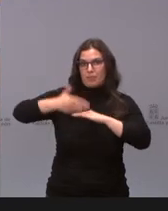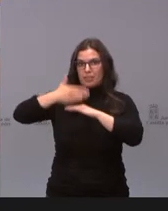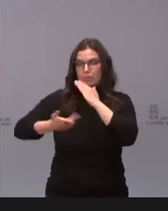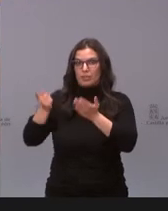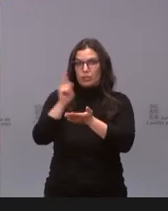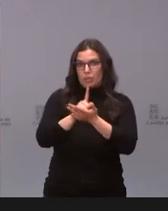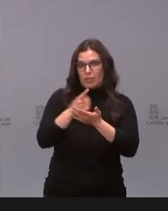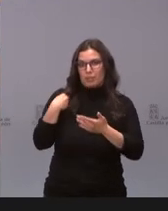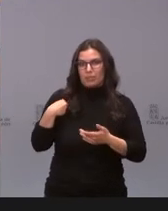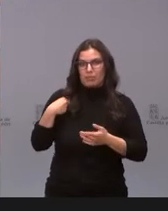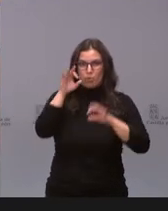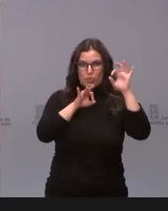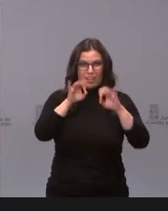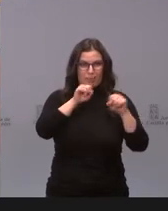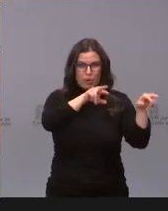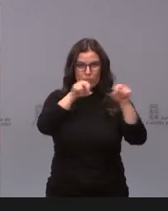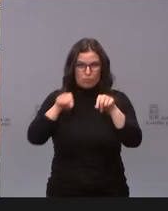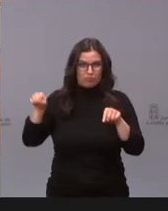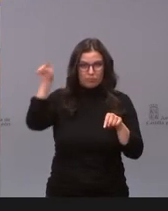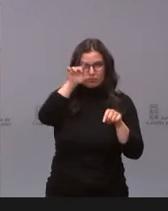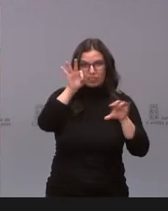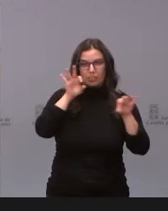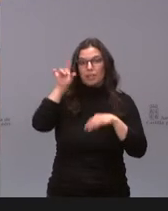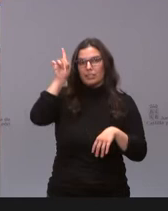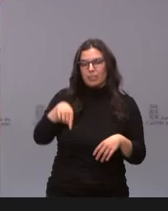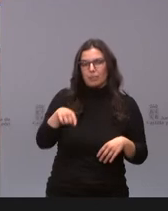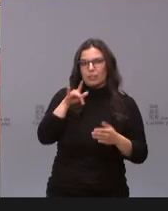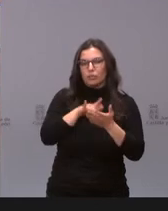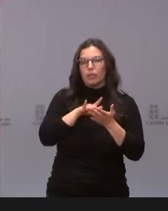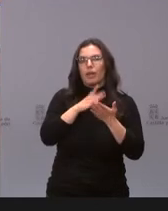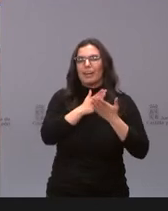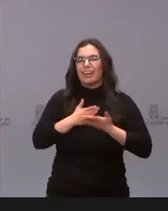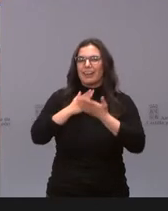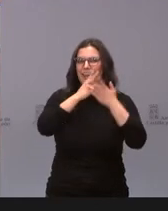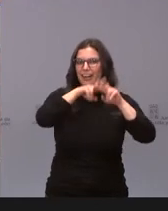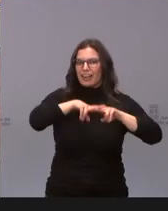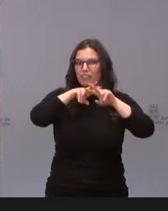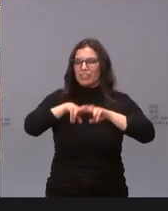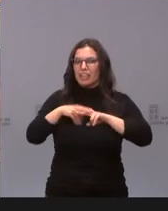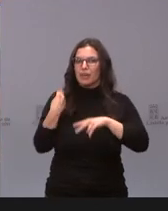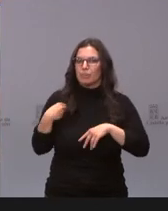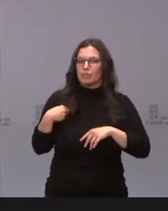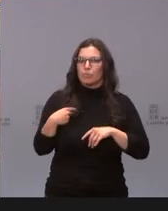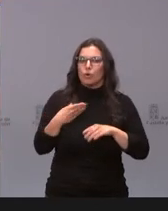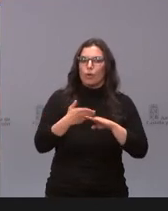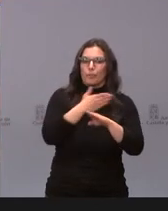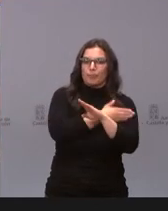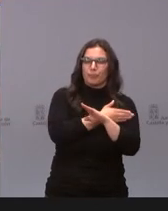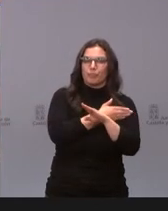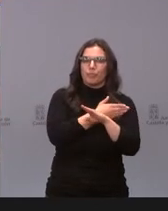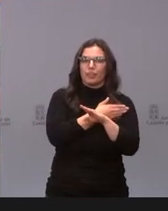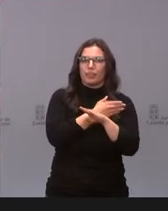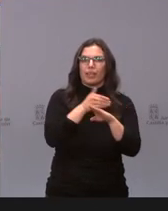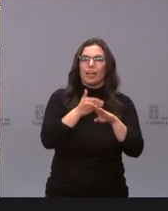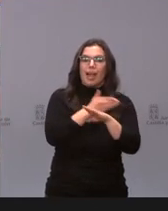municipios con mayor incidencia, era también el momento de revisar ese alivio que se había producido 14 días